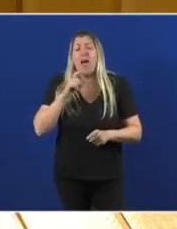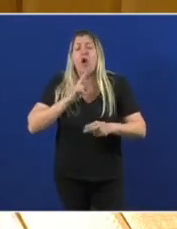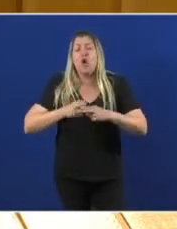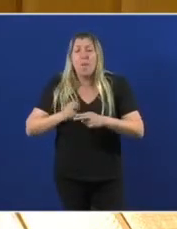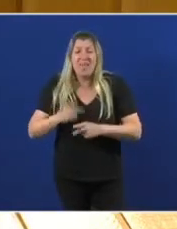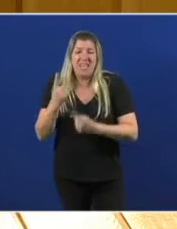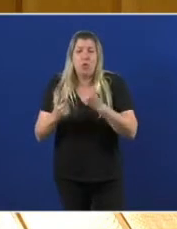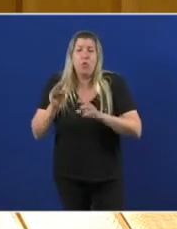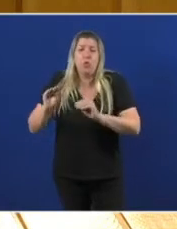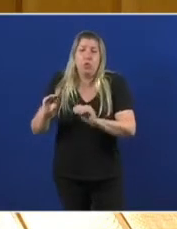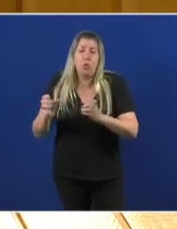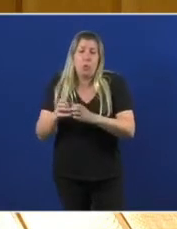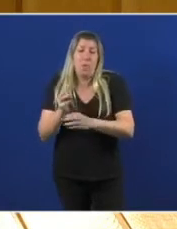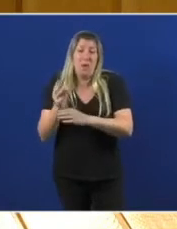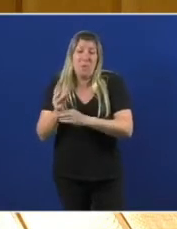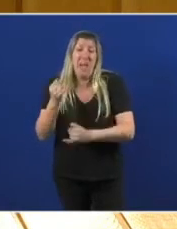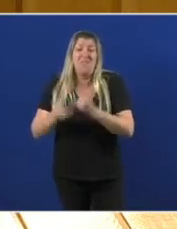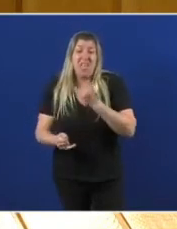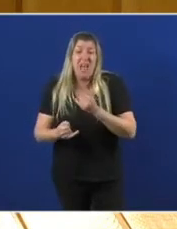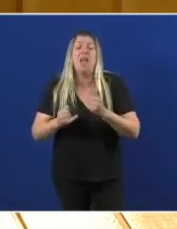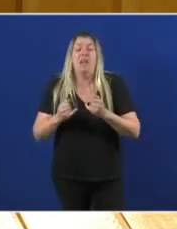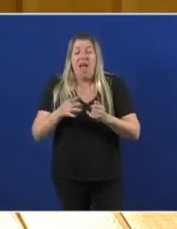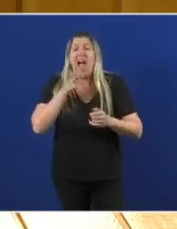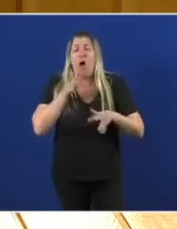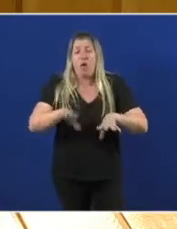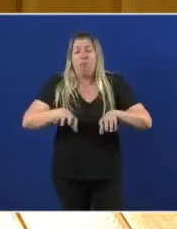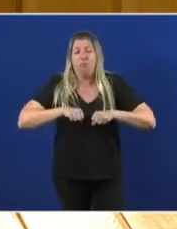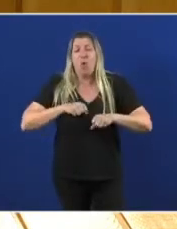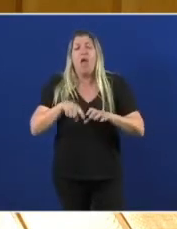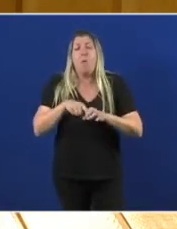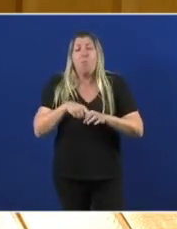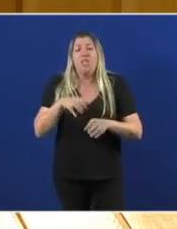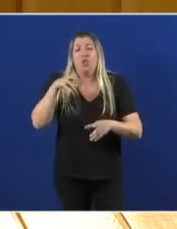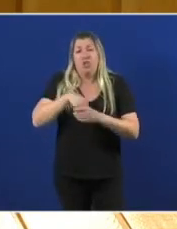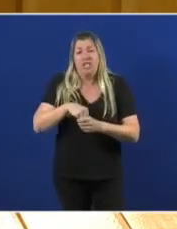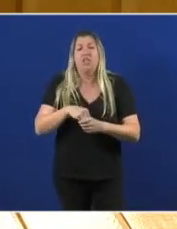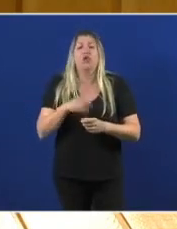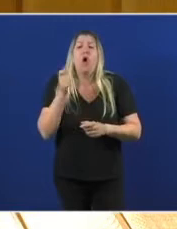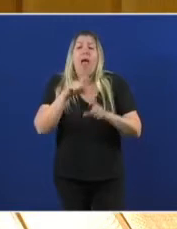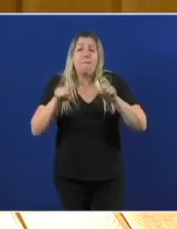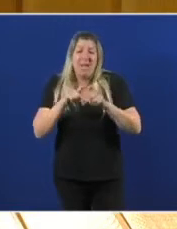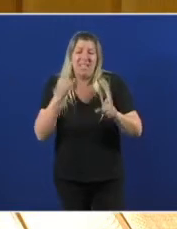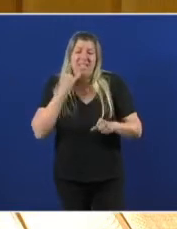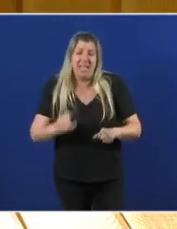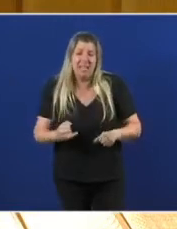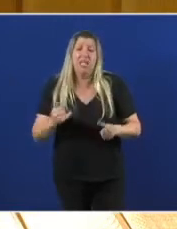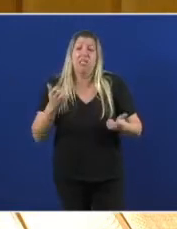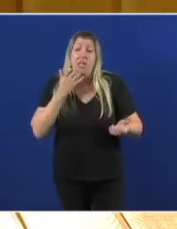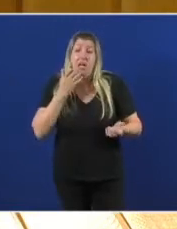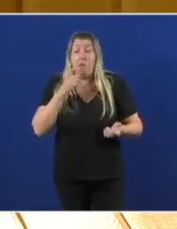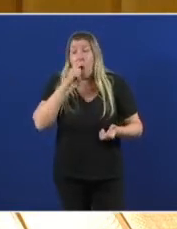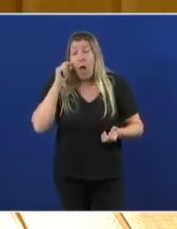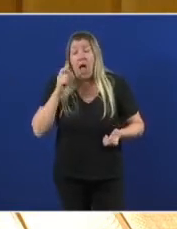que encabezan por méritos propios os expresidentes González e Aznar pre que hai moitos máis